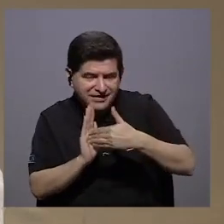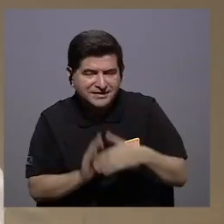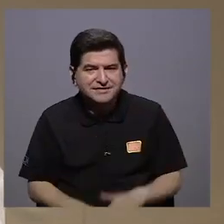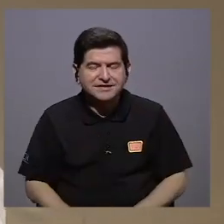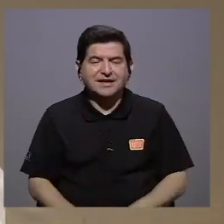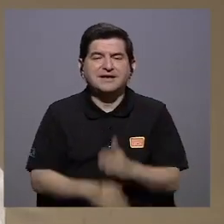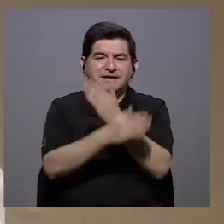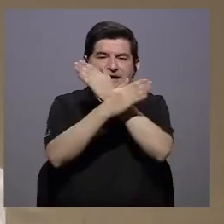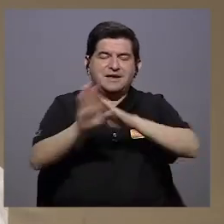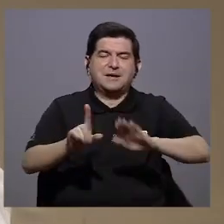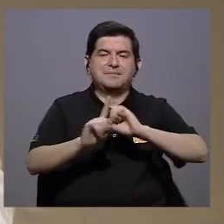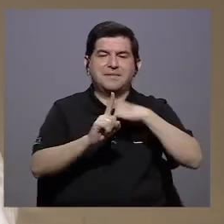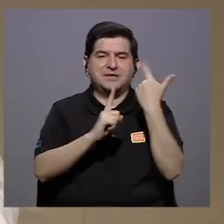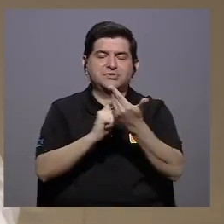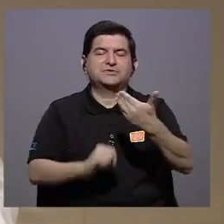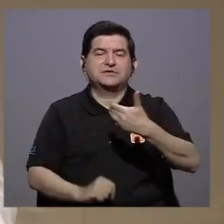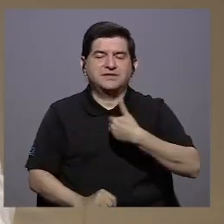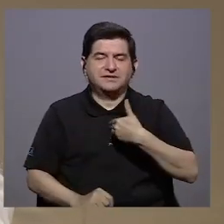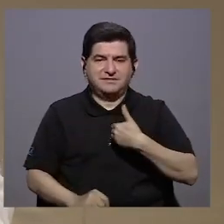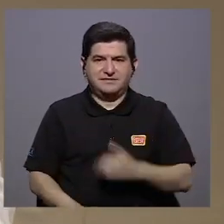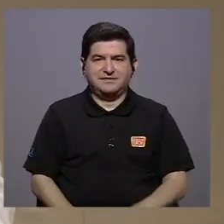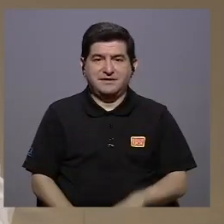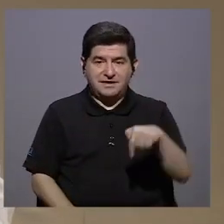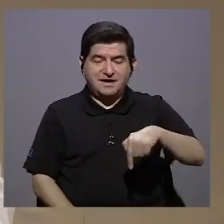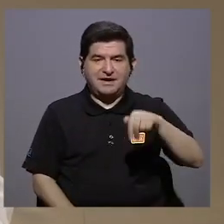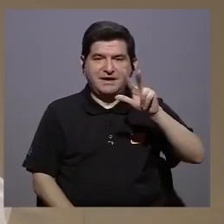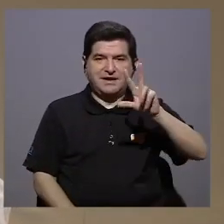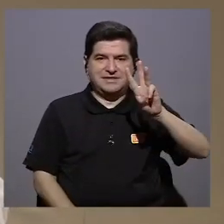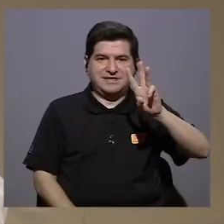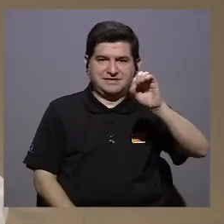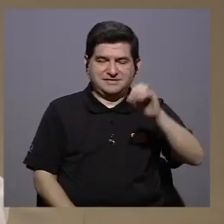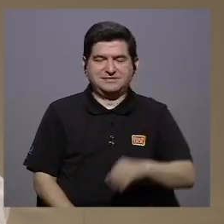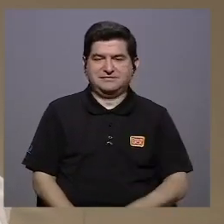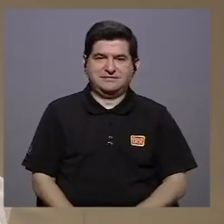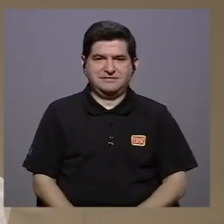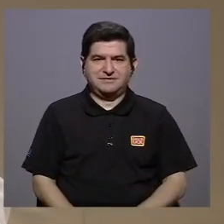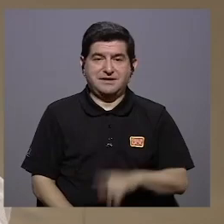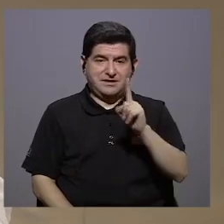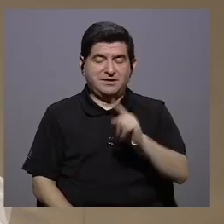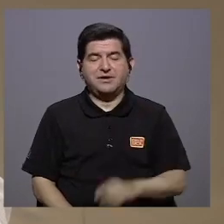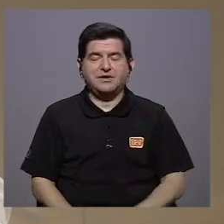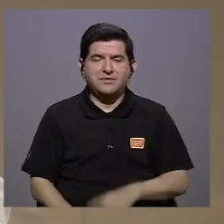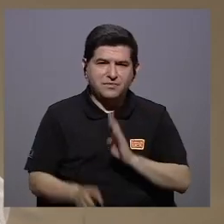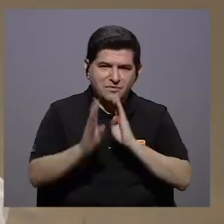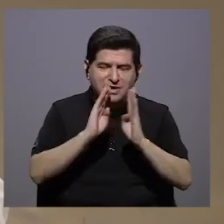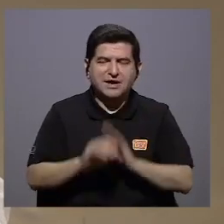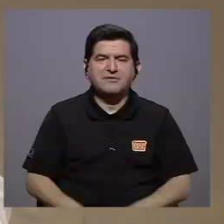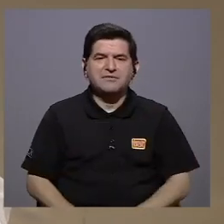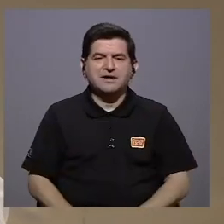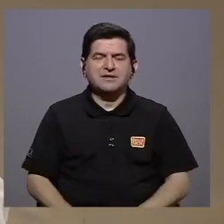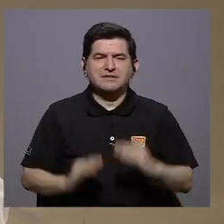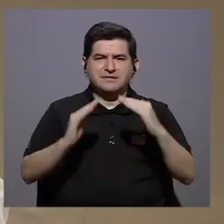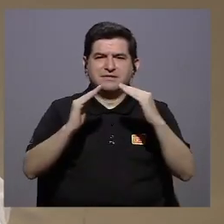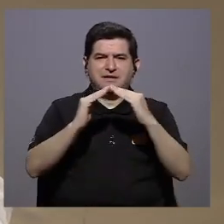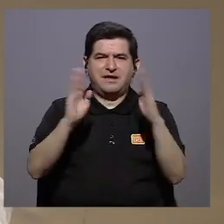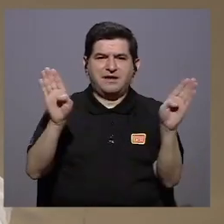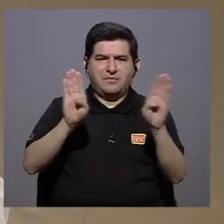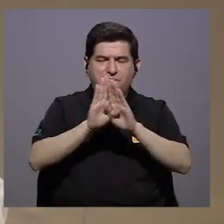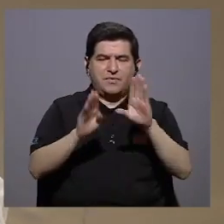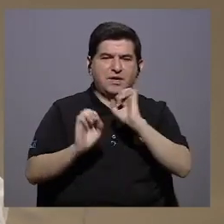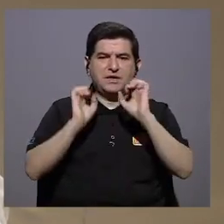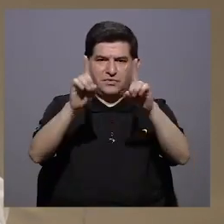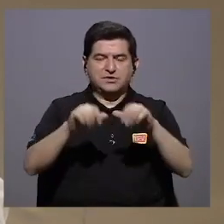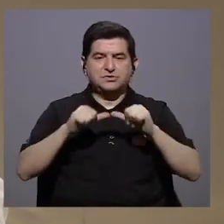afecten una paz social que vivimos. estamos en 360 en una plática sobre el